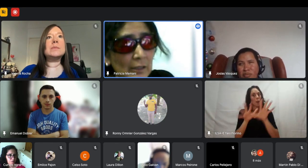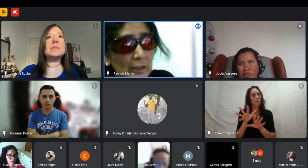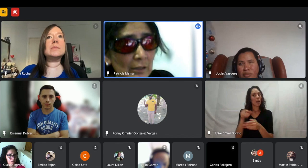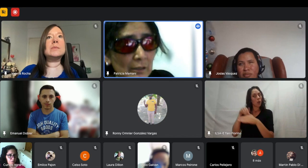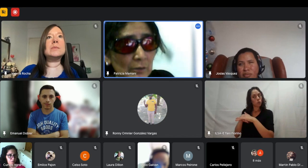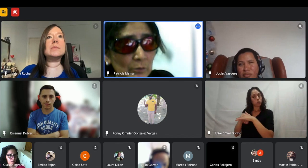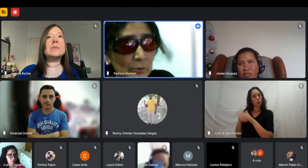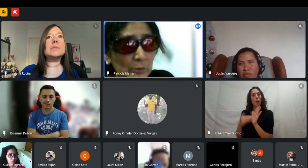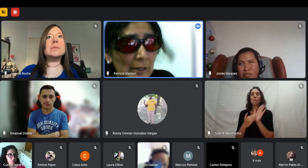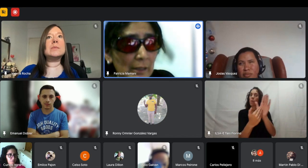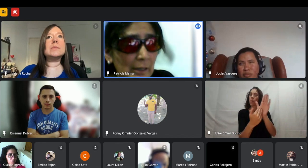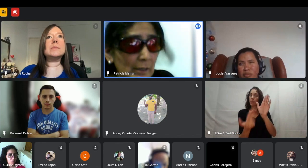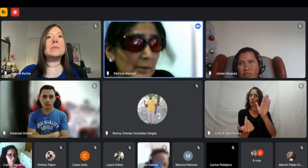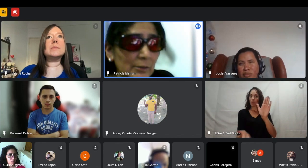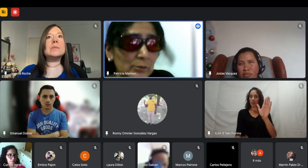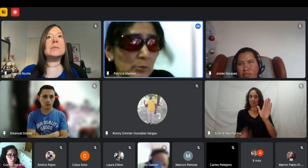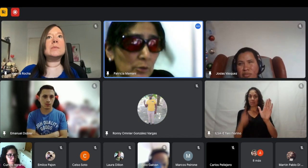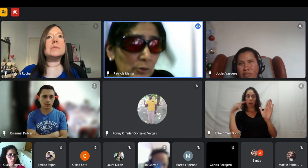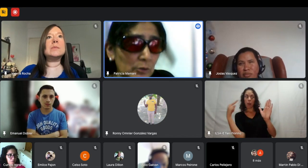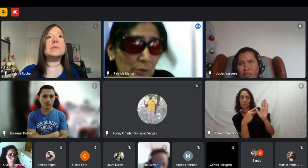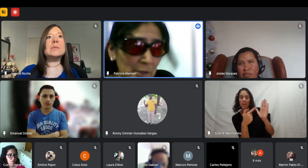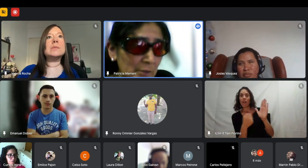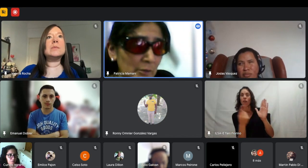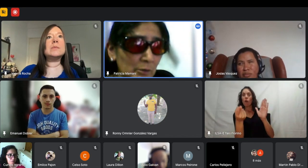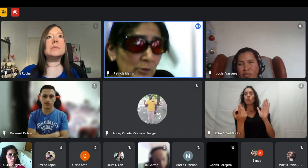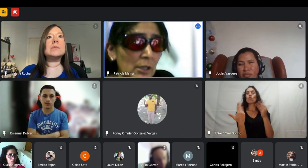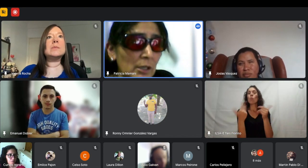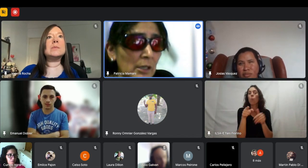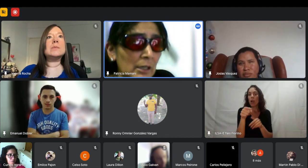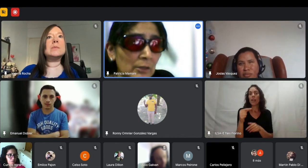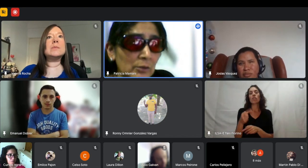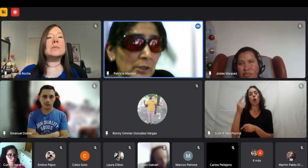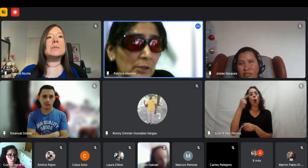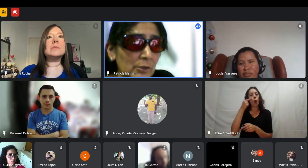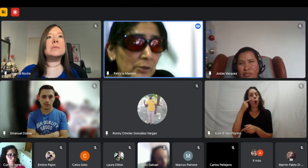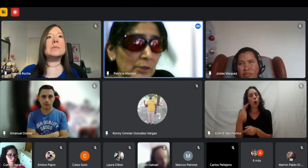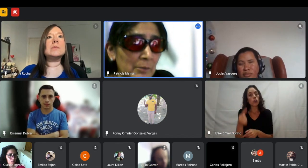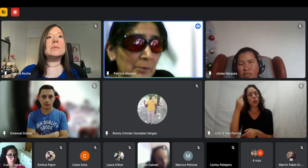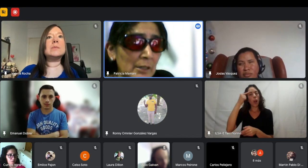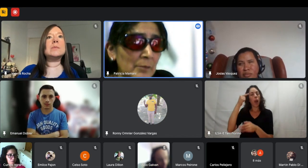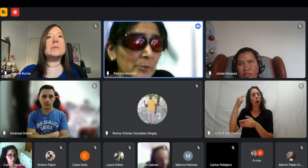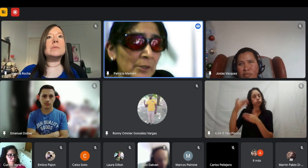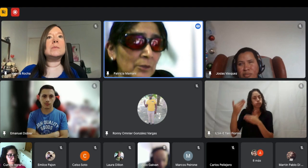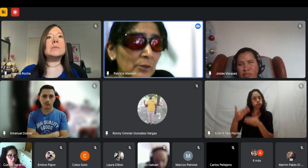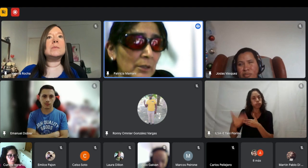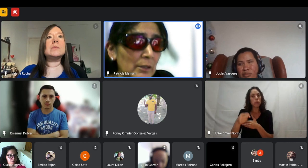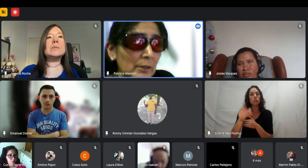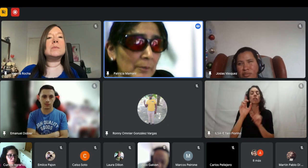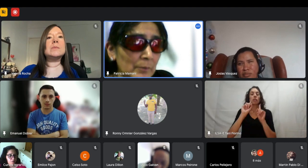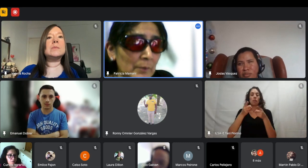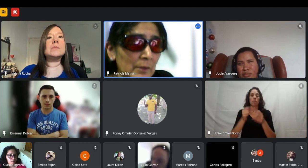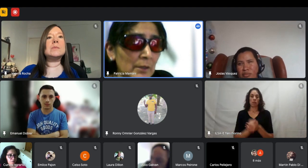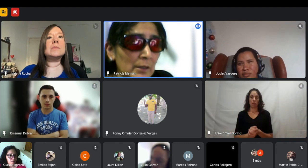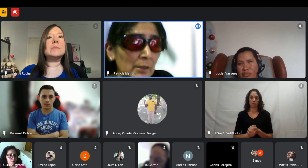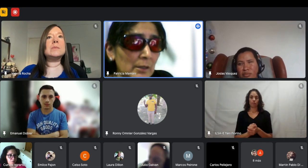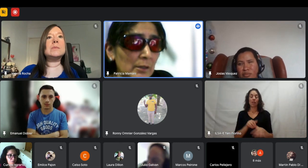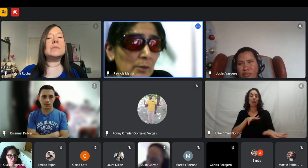sus habilidades sus conocimientos entonces creo que eso también en el momento de